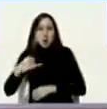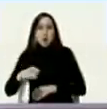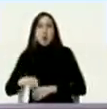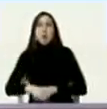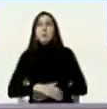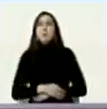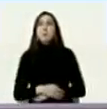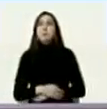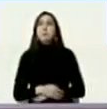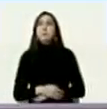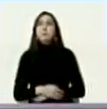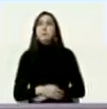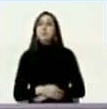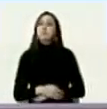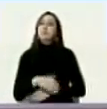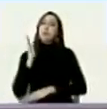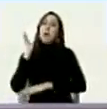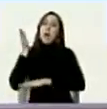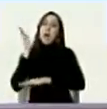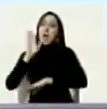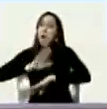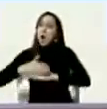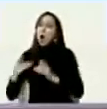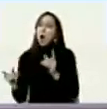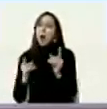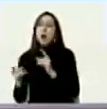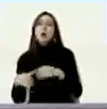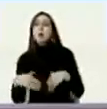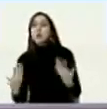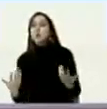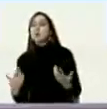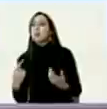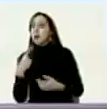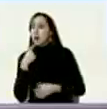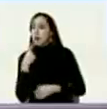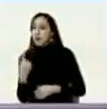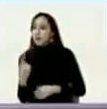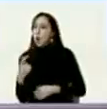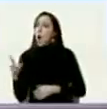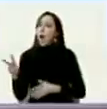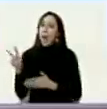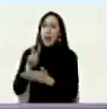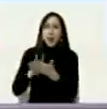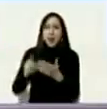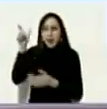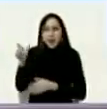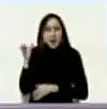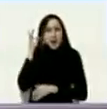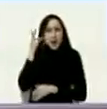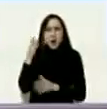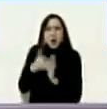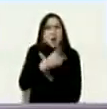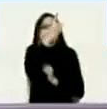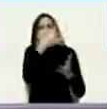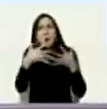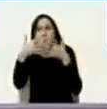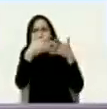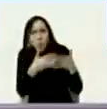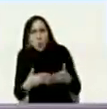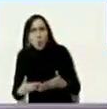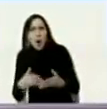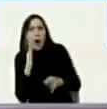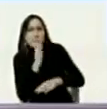y trató de regañarlo en la reunión y el comandante Chávez la paró cuando le estaba leyendo un documento enviado del departamento de estado para